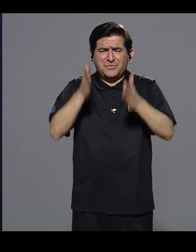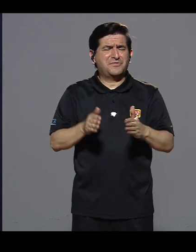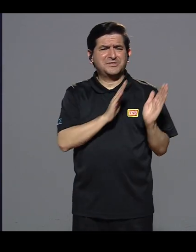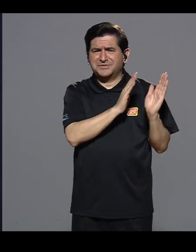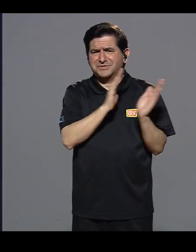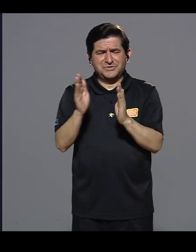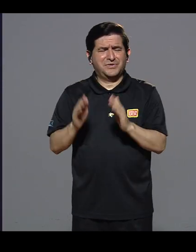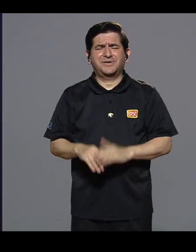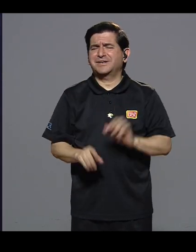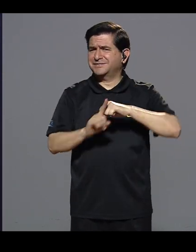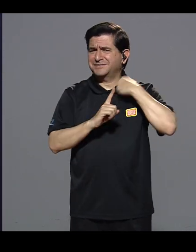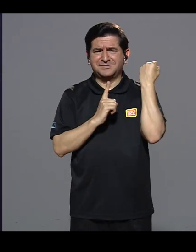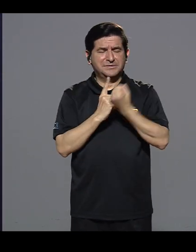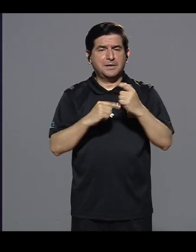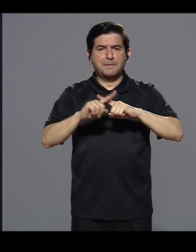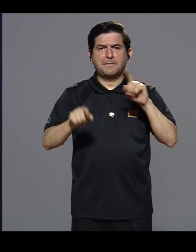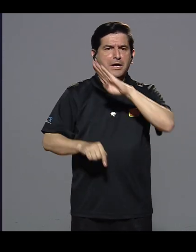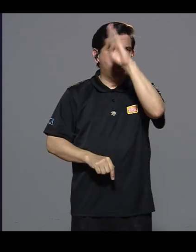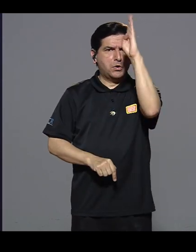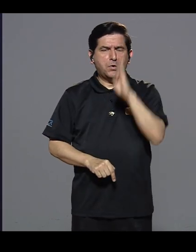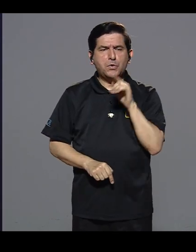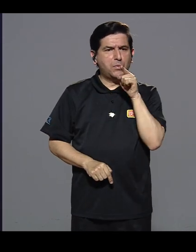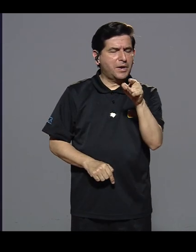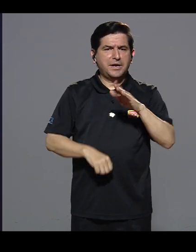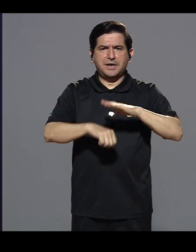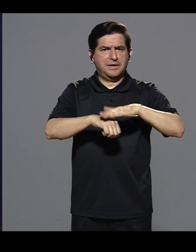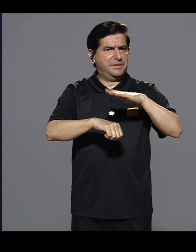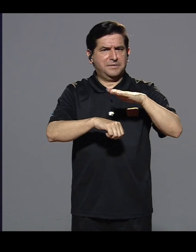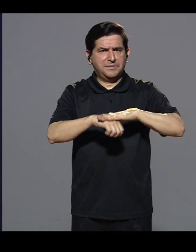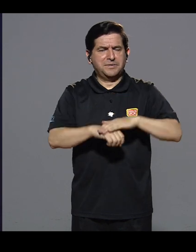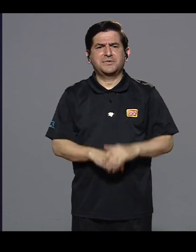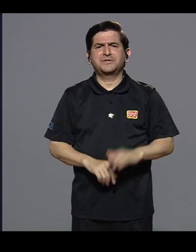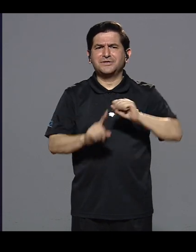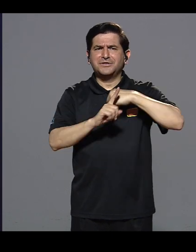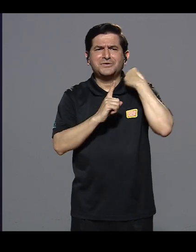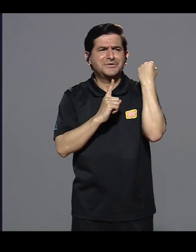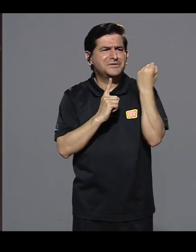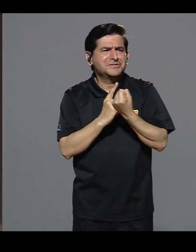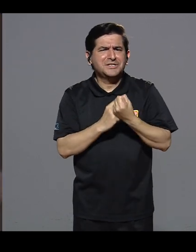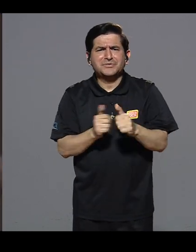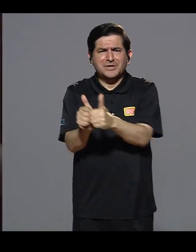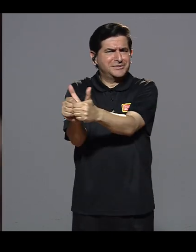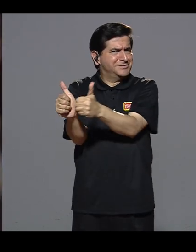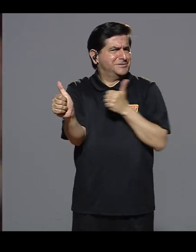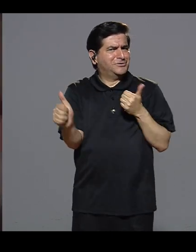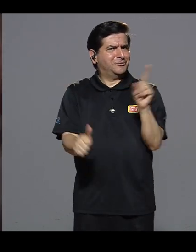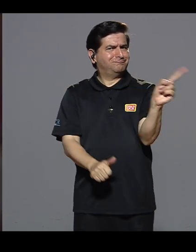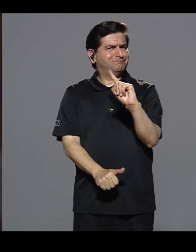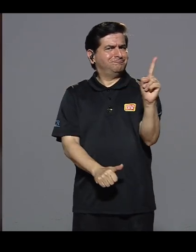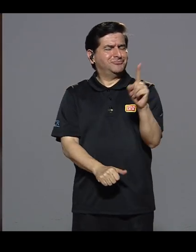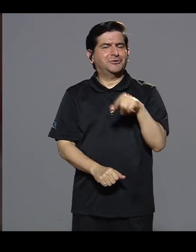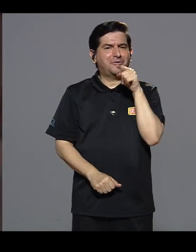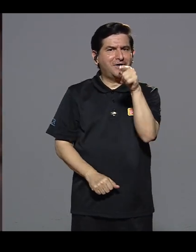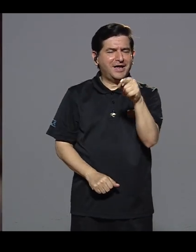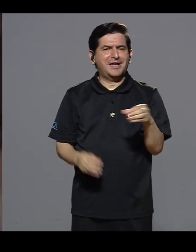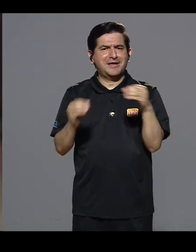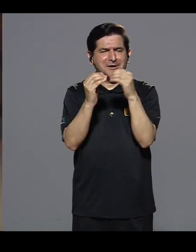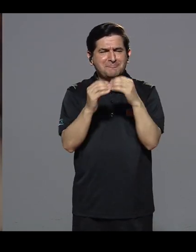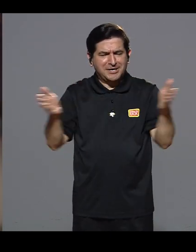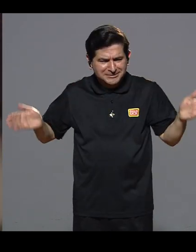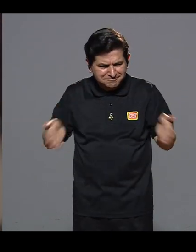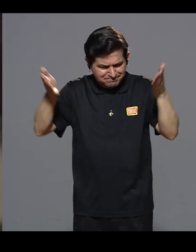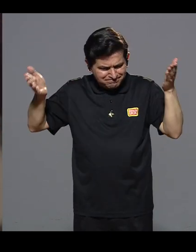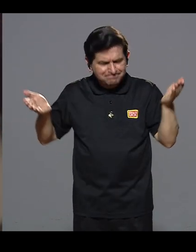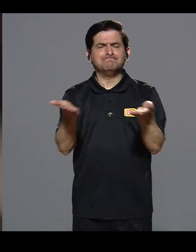La gente no sabía, los maestros no estaban preparados para eso. Pero ella nunca dejó que eso la hiciera, como decir, echar para atrás,